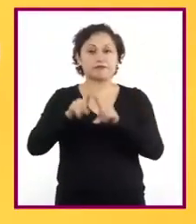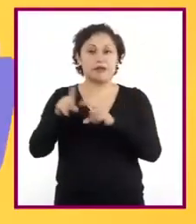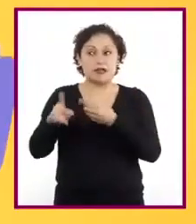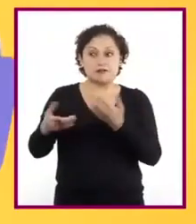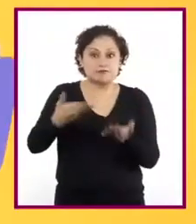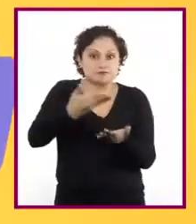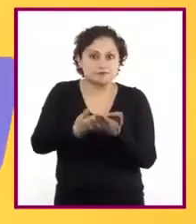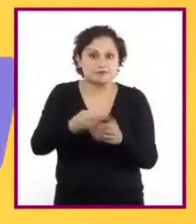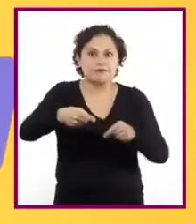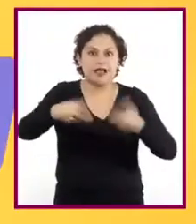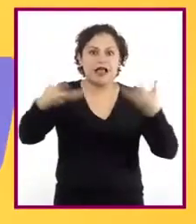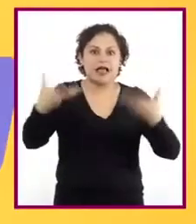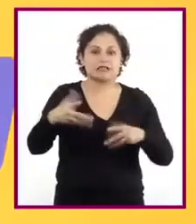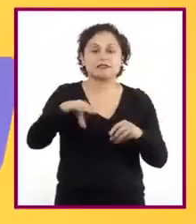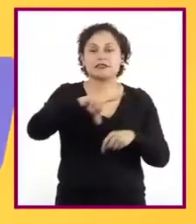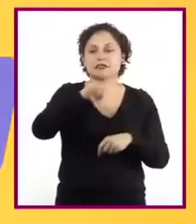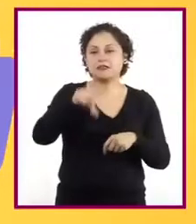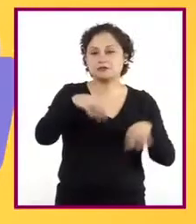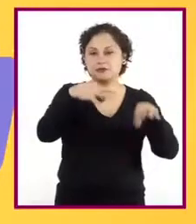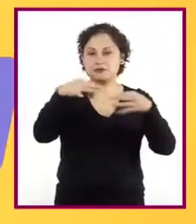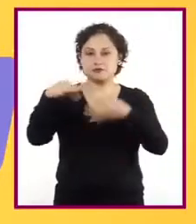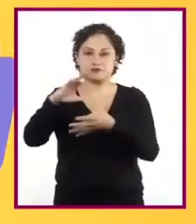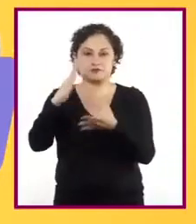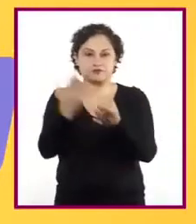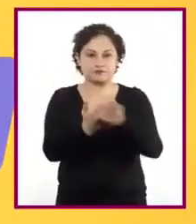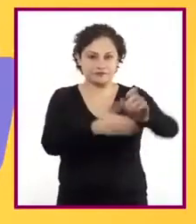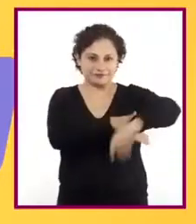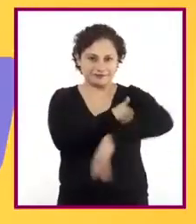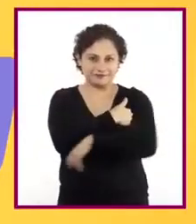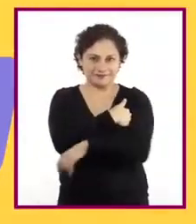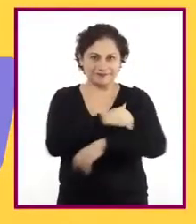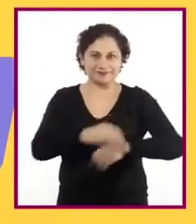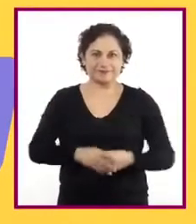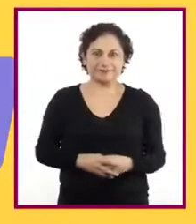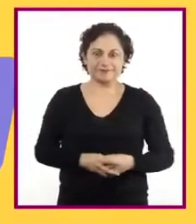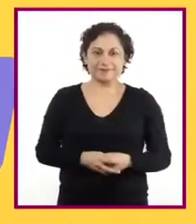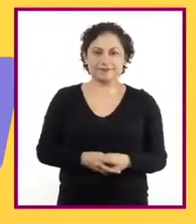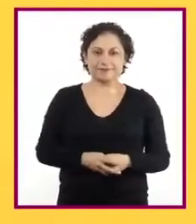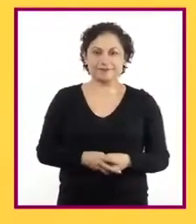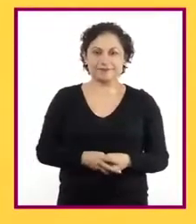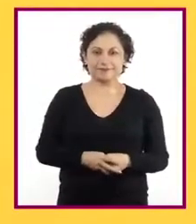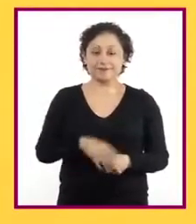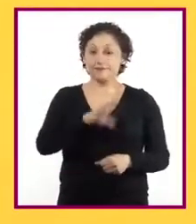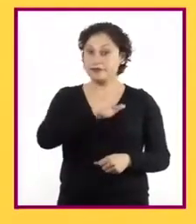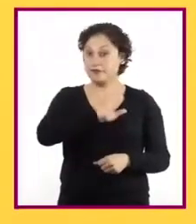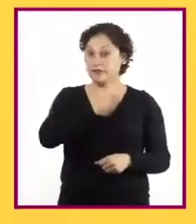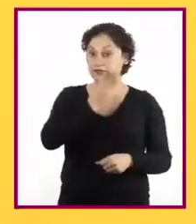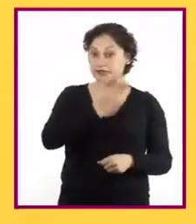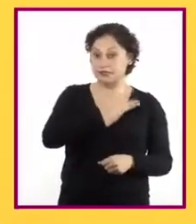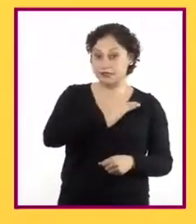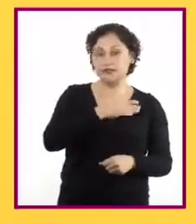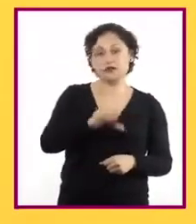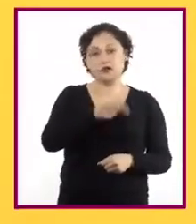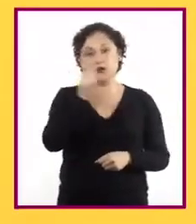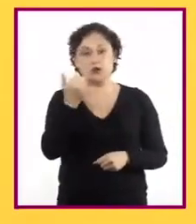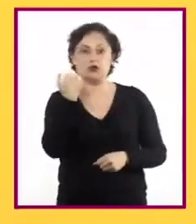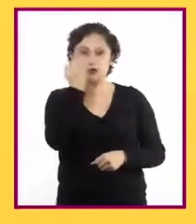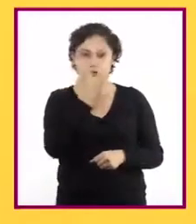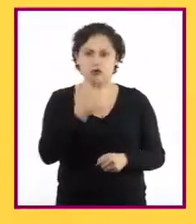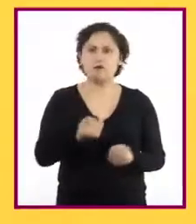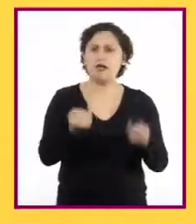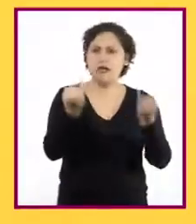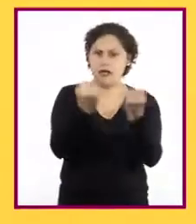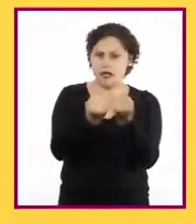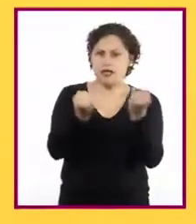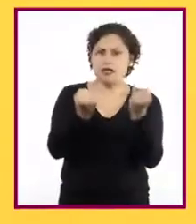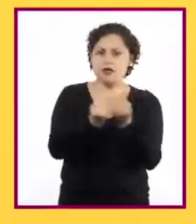final, guarden sus notas y actividades en su carpeta de experiencias. En español, como en cualquier otro idioma, uno de